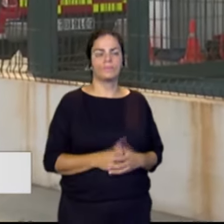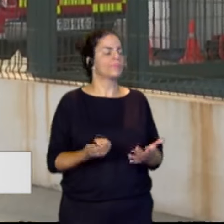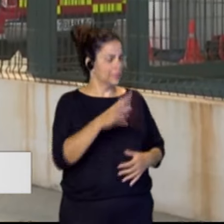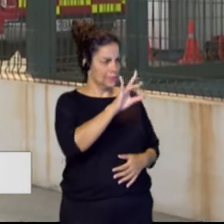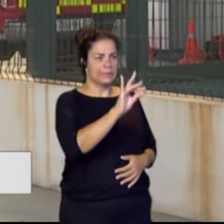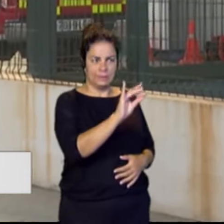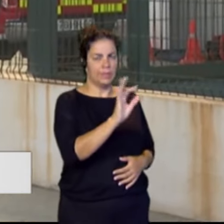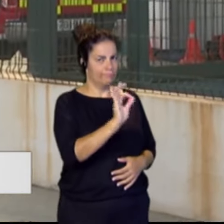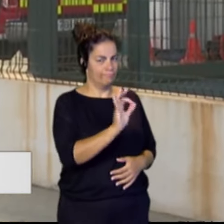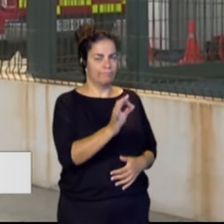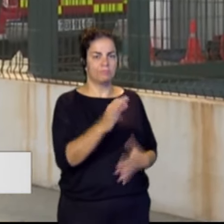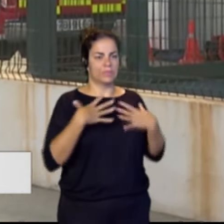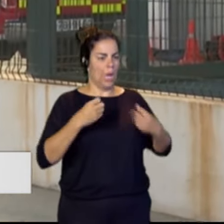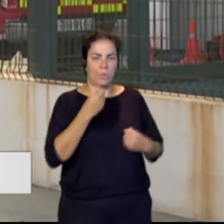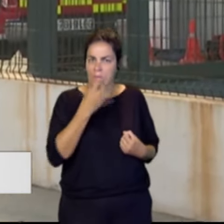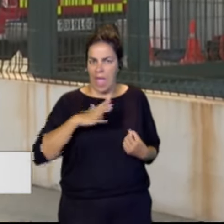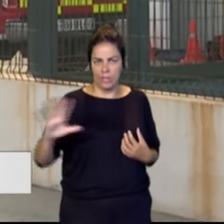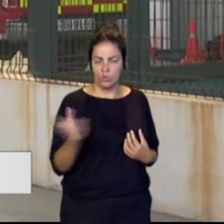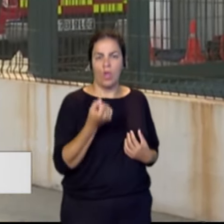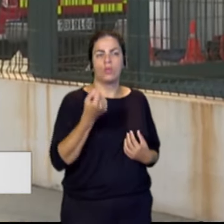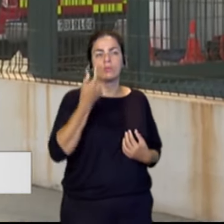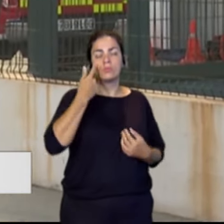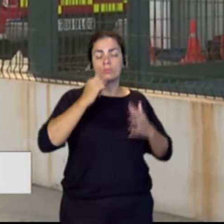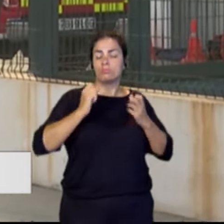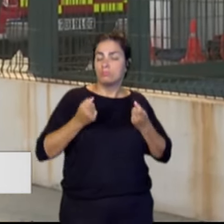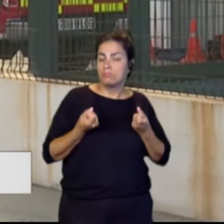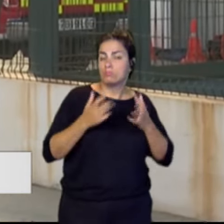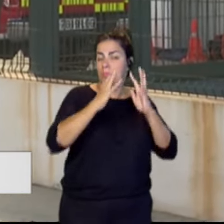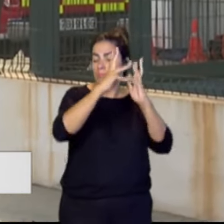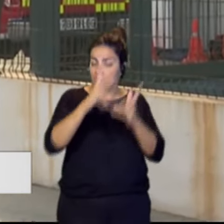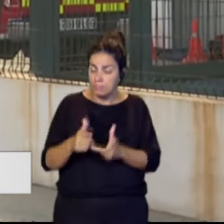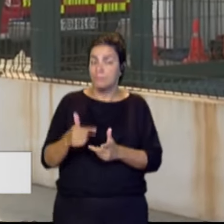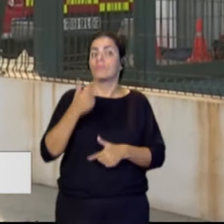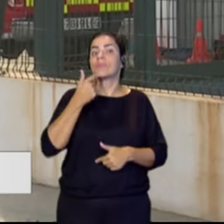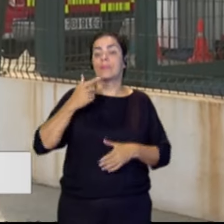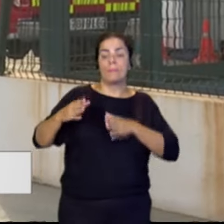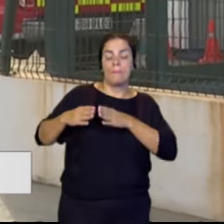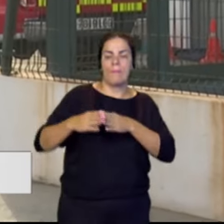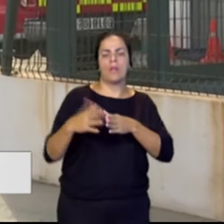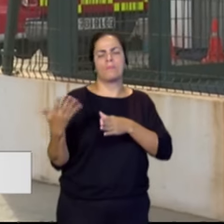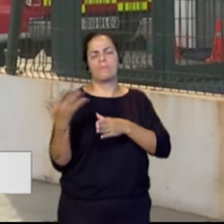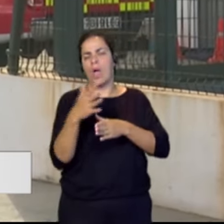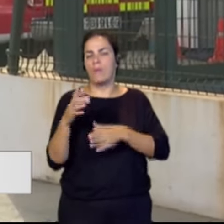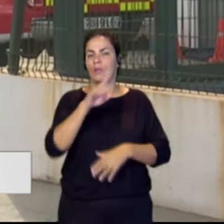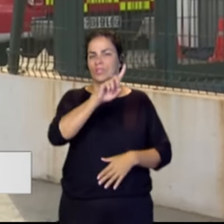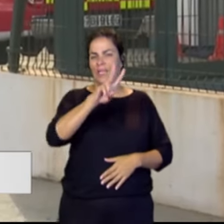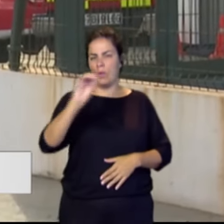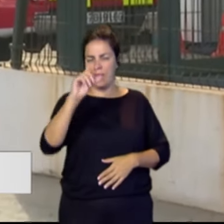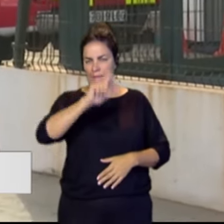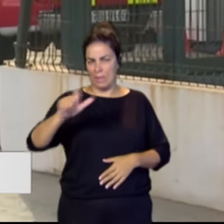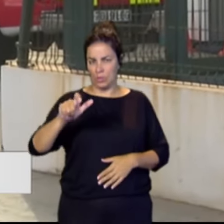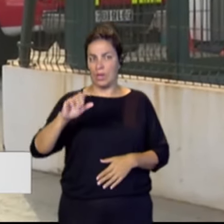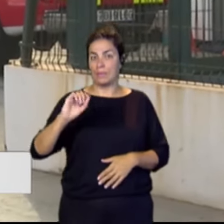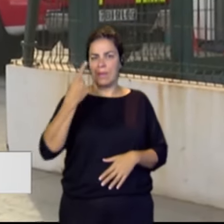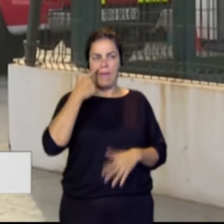Sí, efectivamente, en buen estado de salud. El primer recuento cifra, las personas que venían en esta embarcación en alrededor de 120, lo que pasa es que en estos momentos,